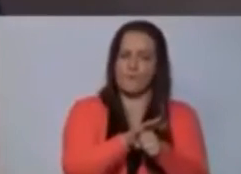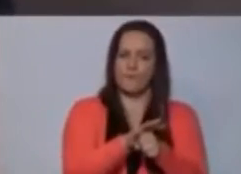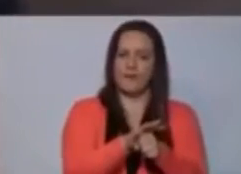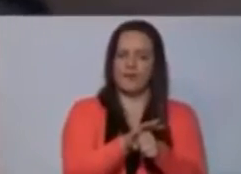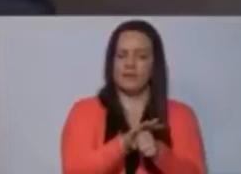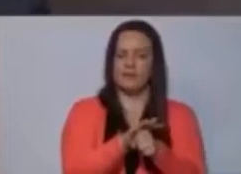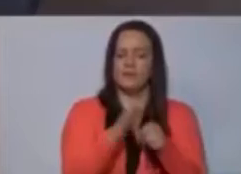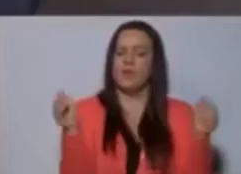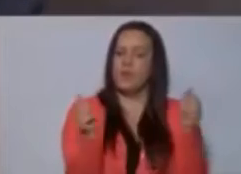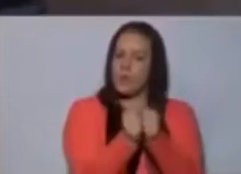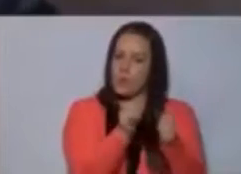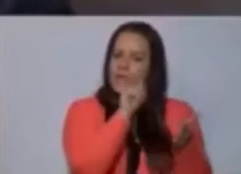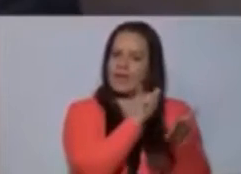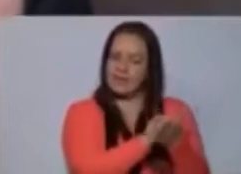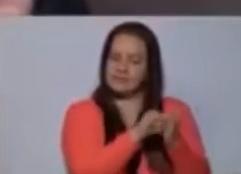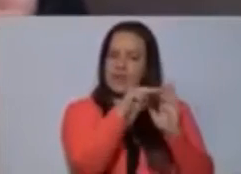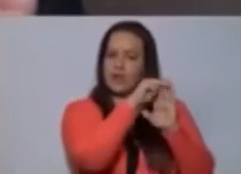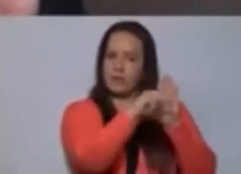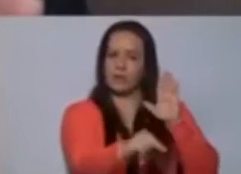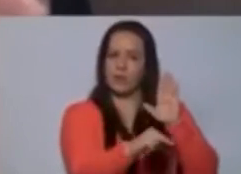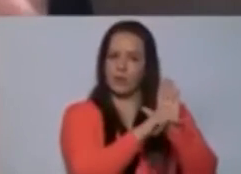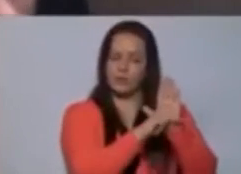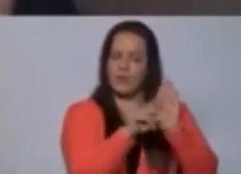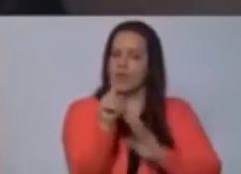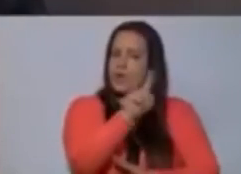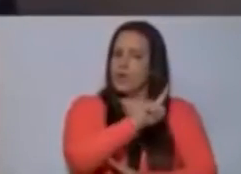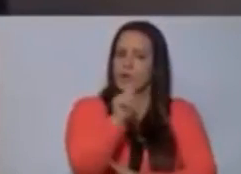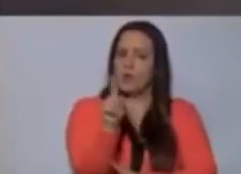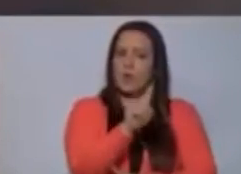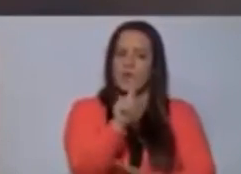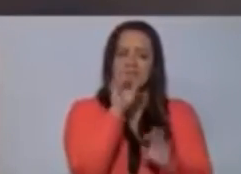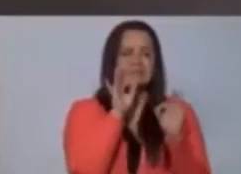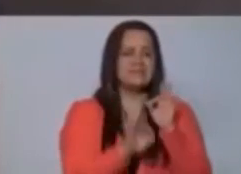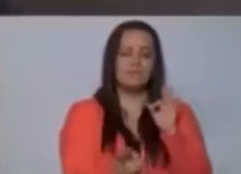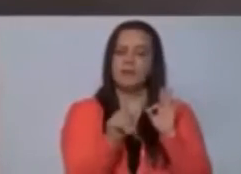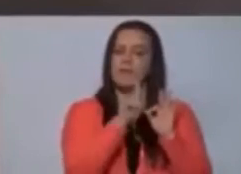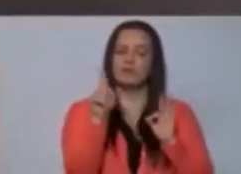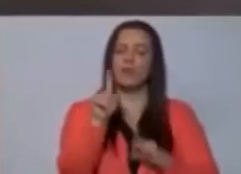con esta norma. Y no es simplemente un formalismo.